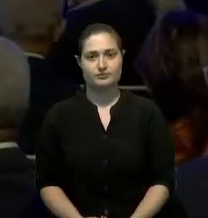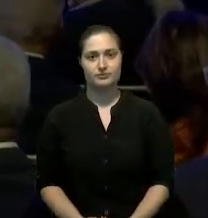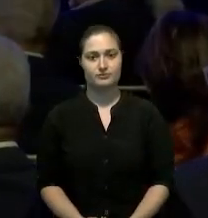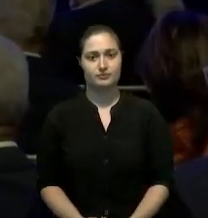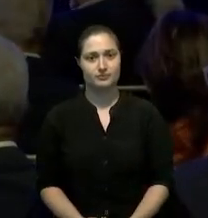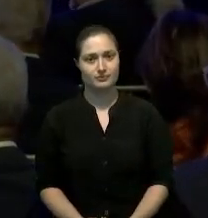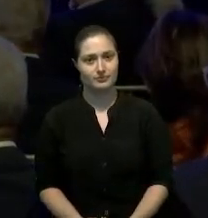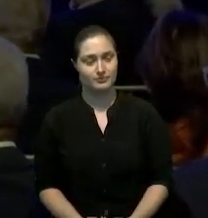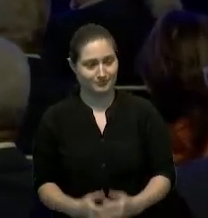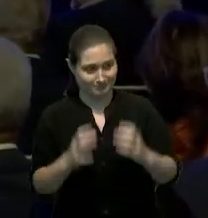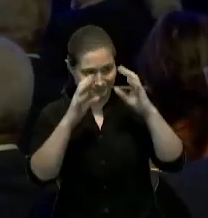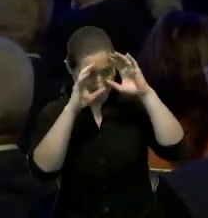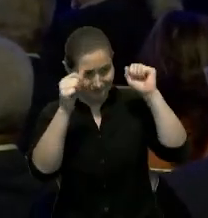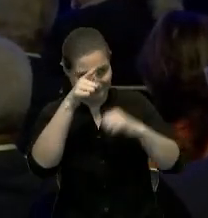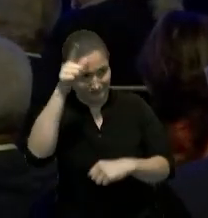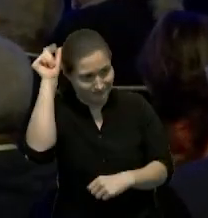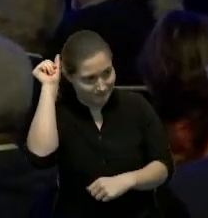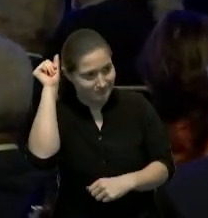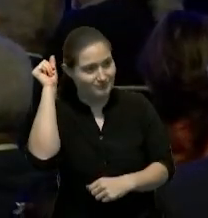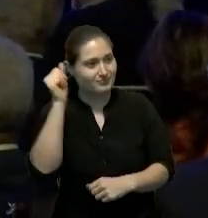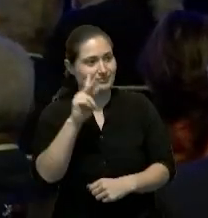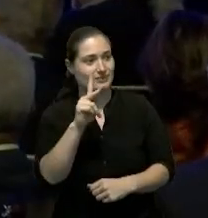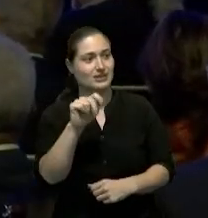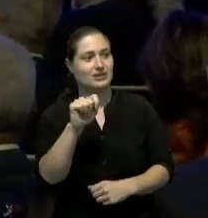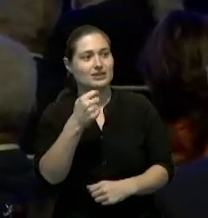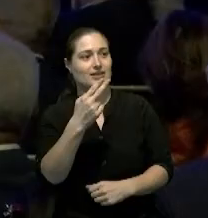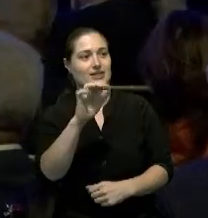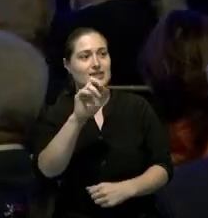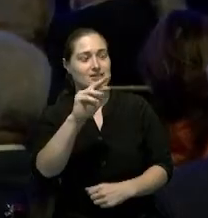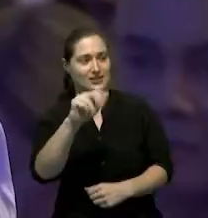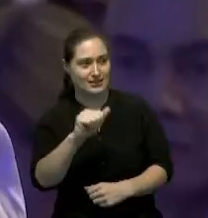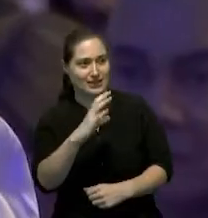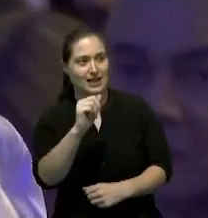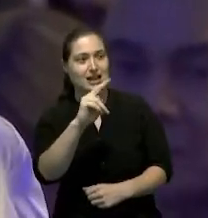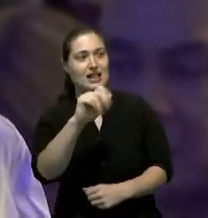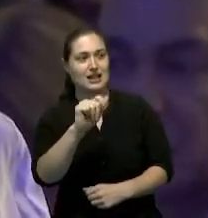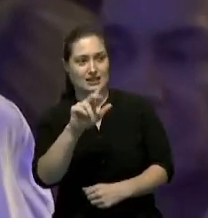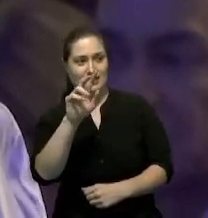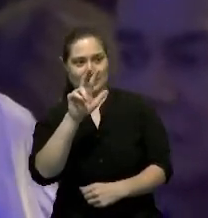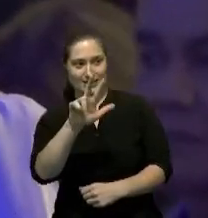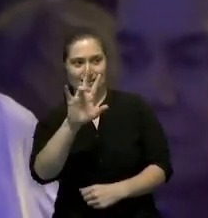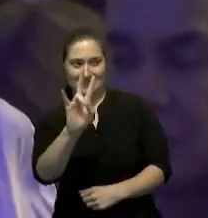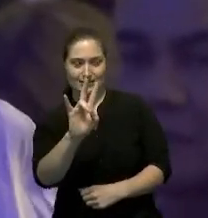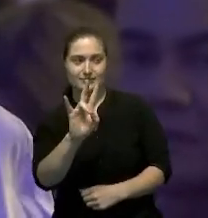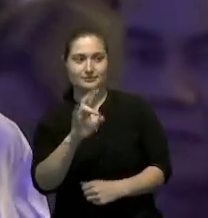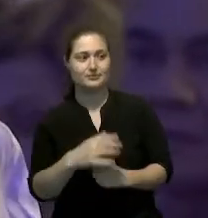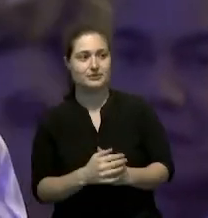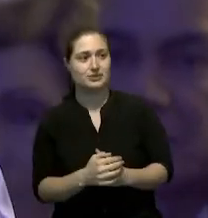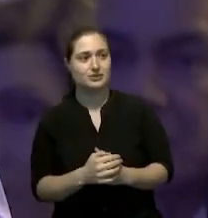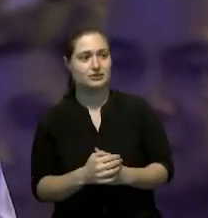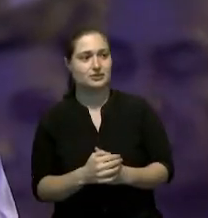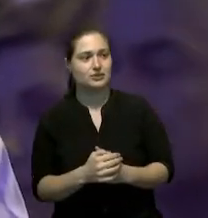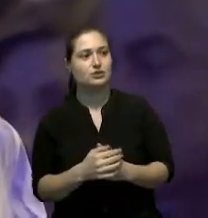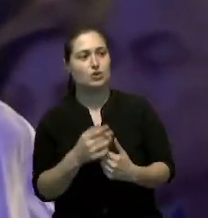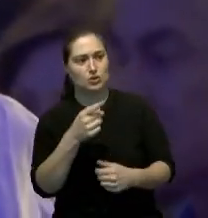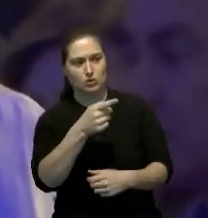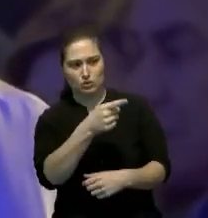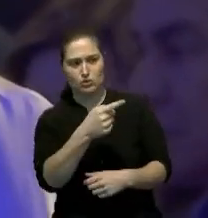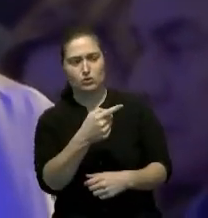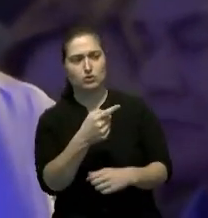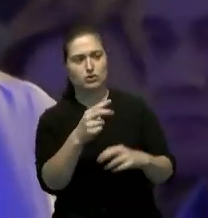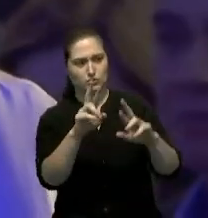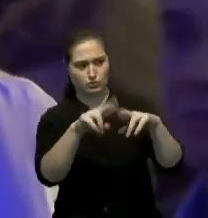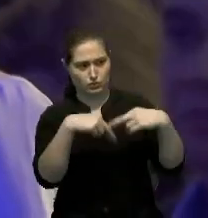Presidente Abinader gusto saludarlo Catherine Herrández de CDN Canal 37 República Dominicana ha dicho usted que ha tenido una reunión con el